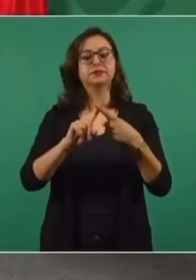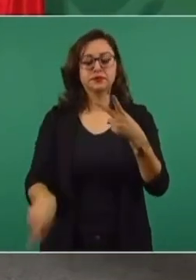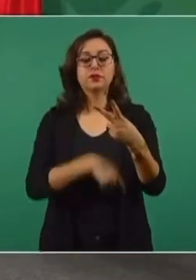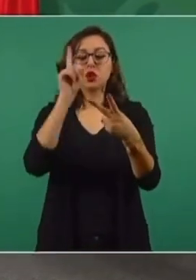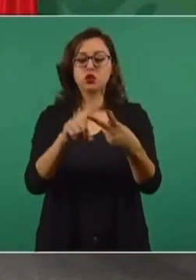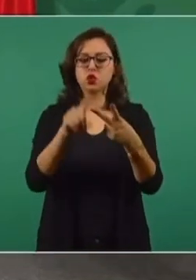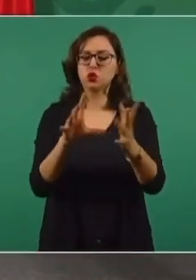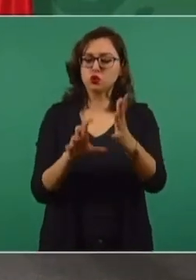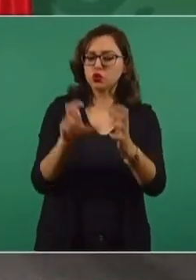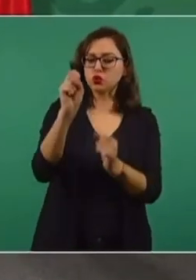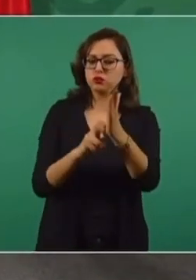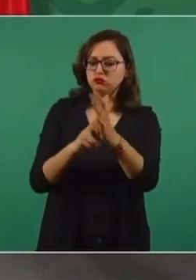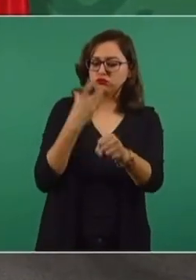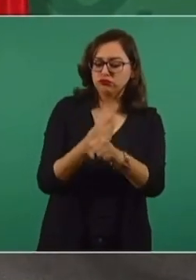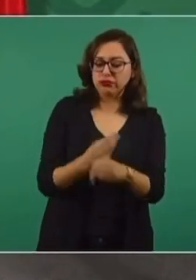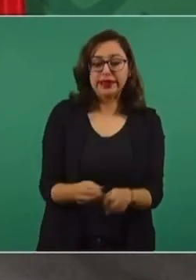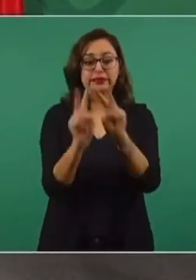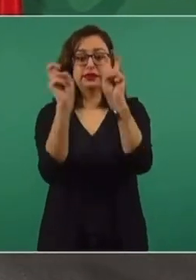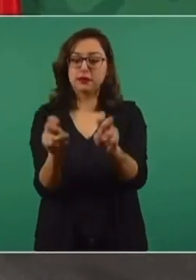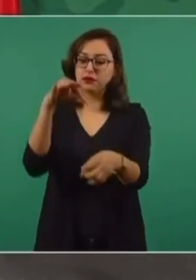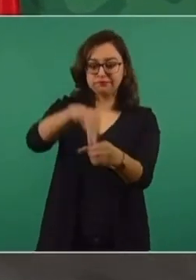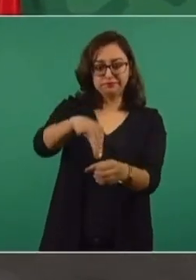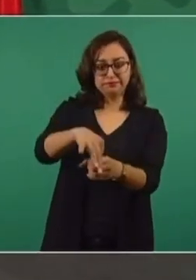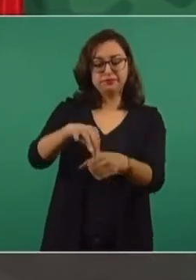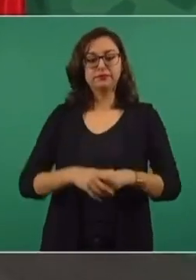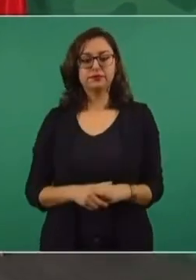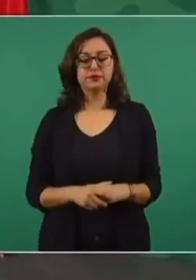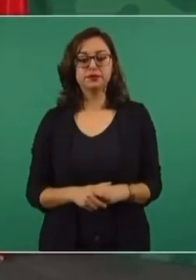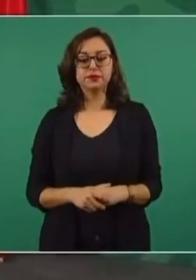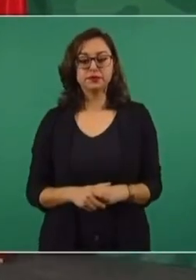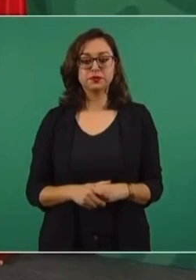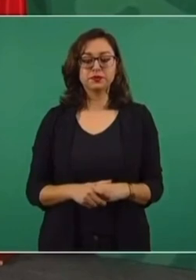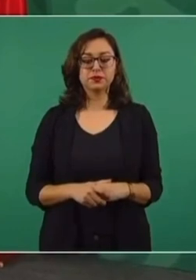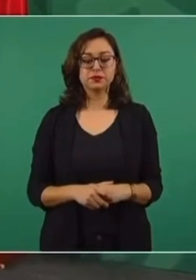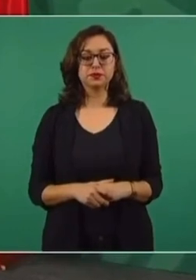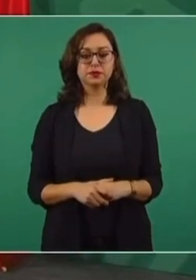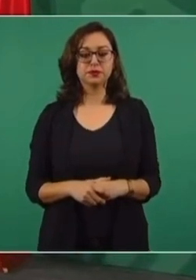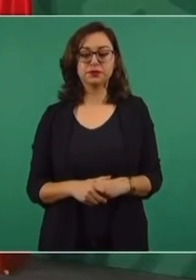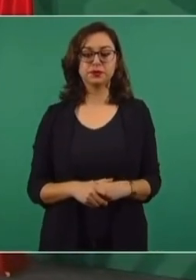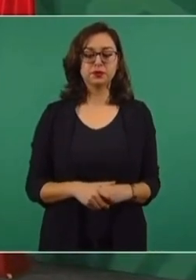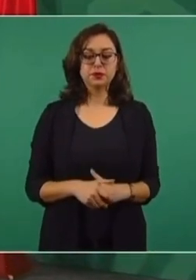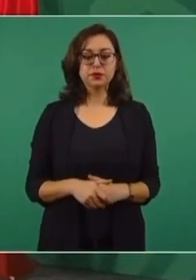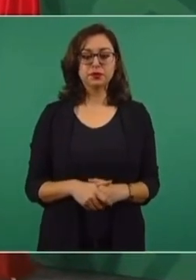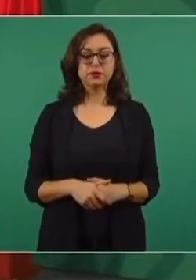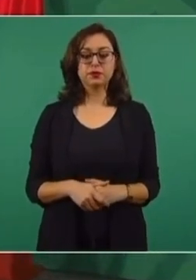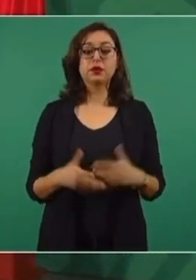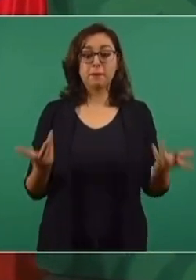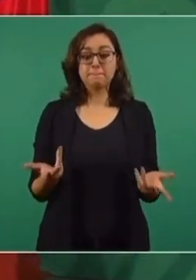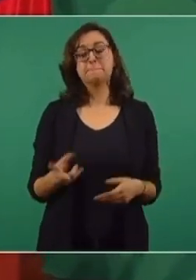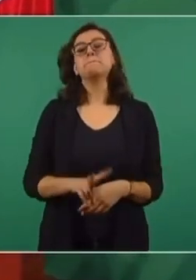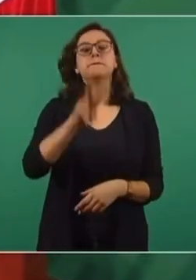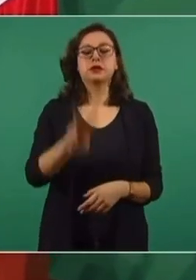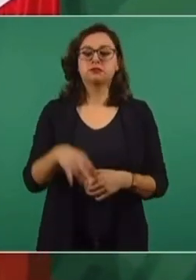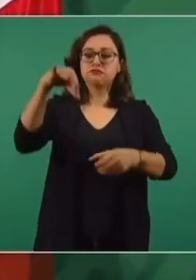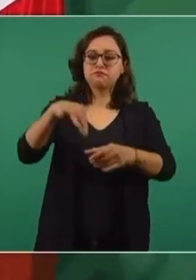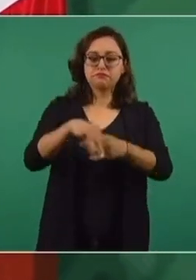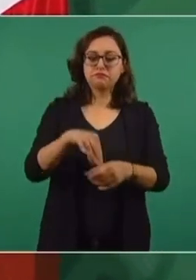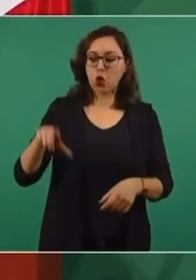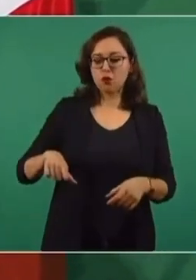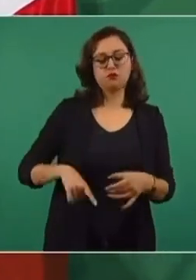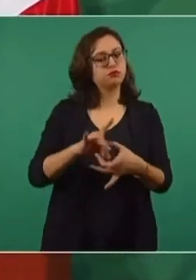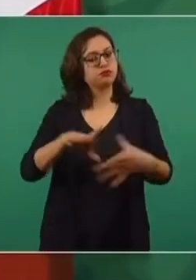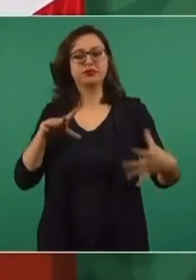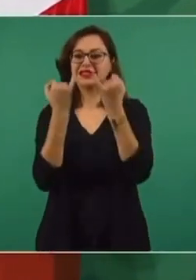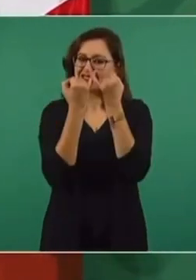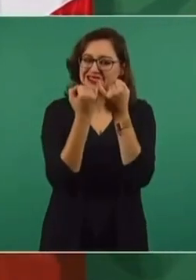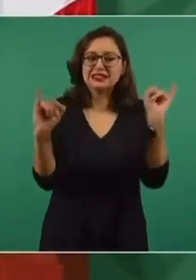una reforma electoral. Para que de verdad haya independencia en